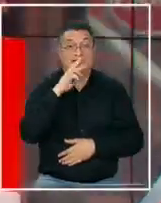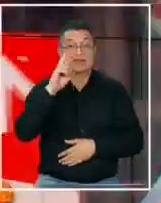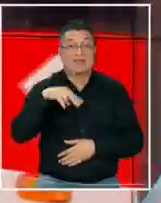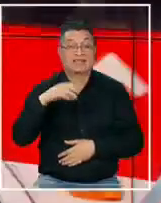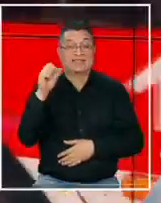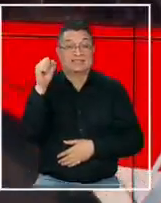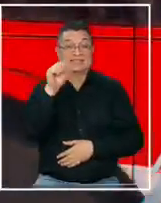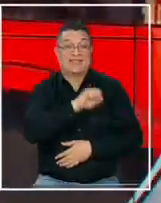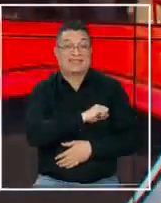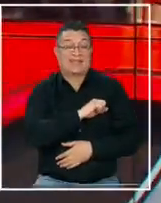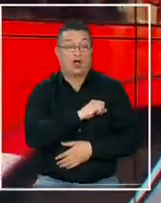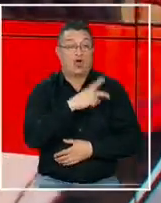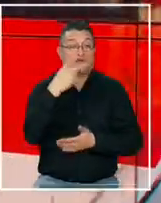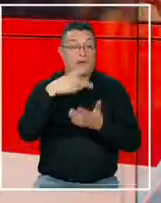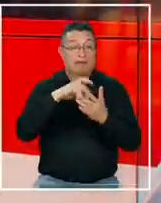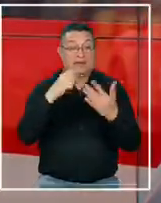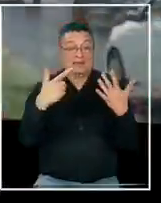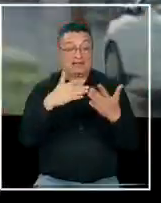febrero del año 2007